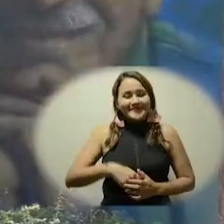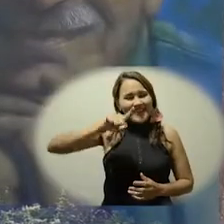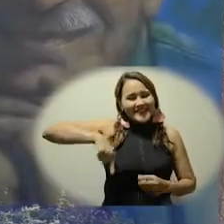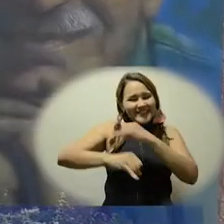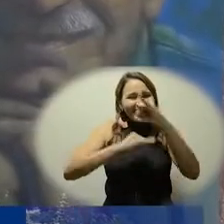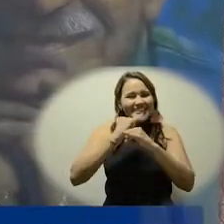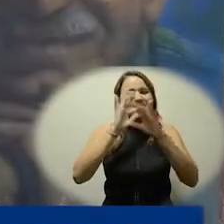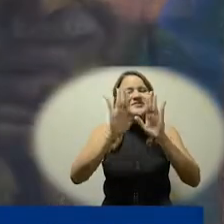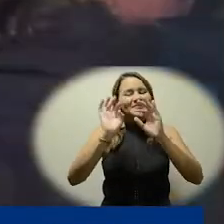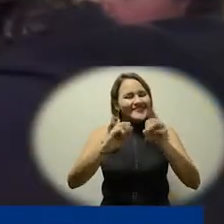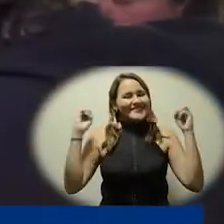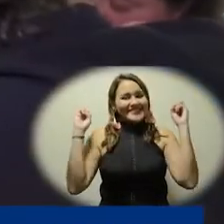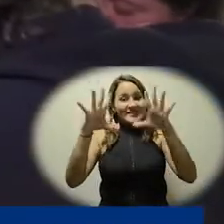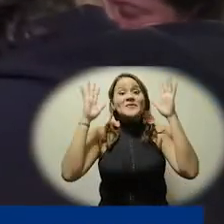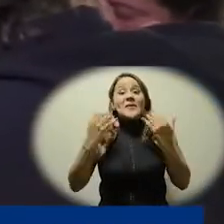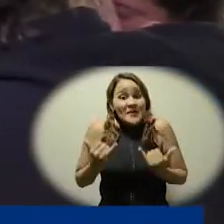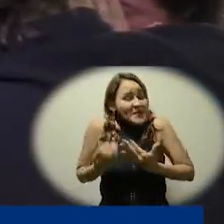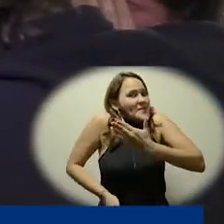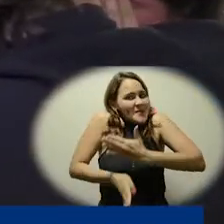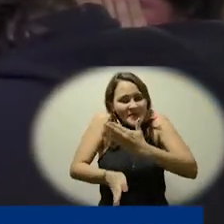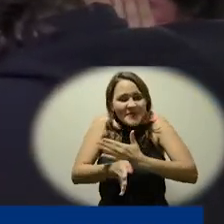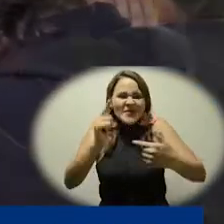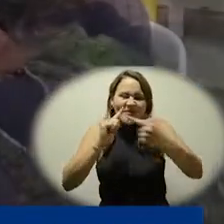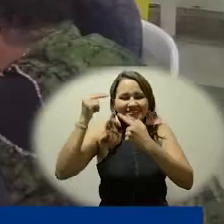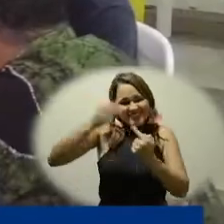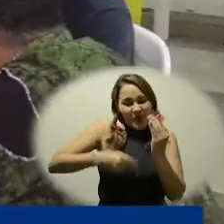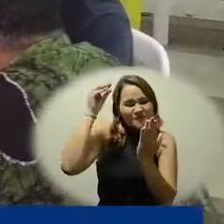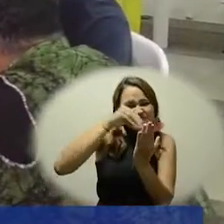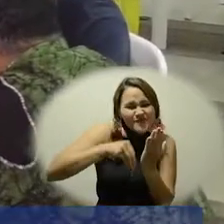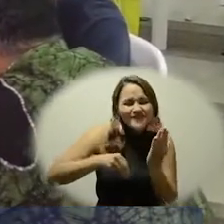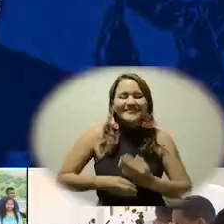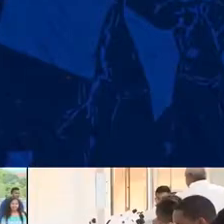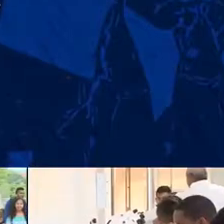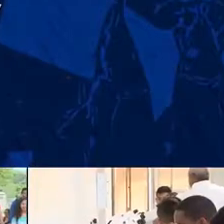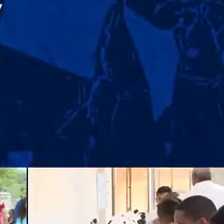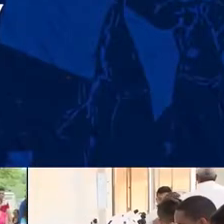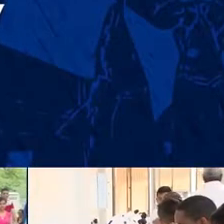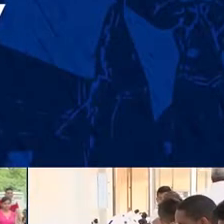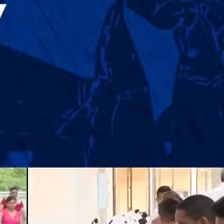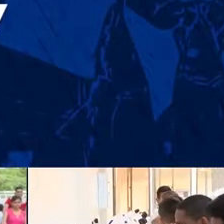La Escuela Internacional del Realismo Mágico continúa construyendo relatos.